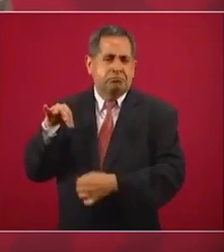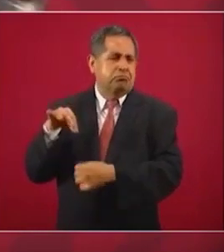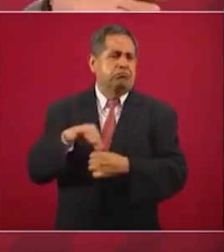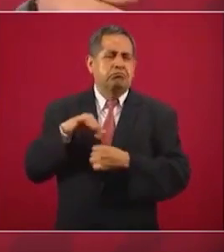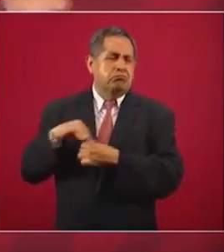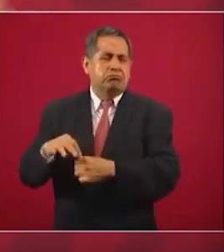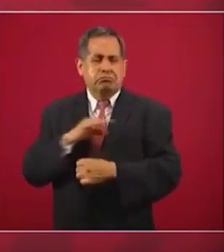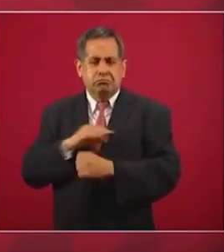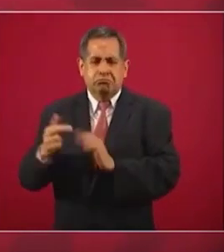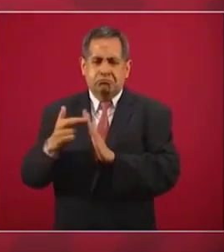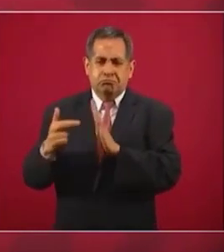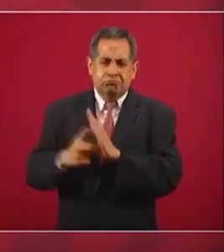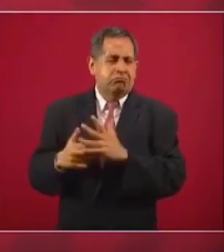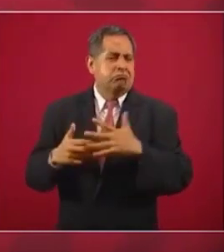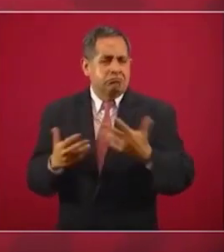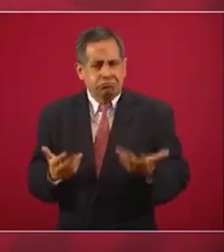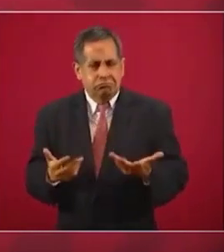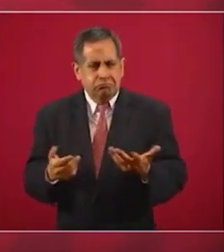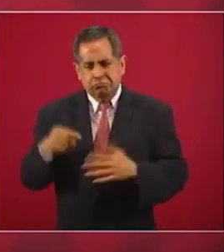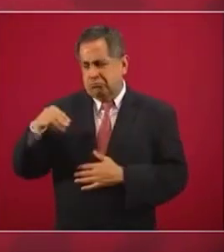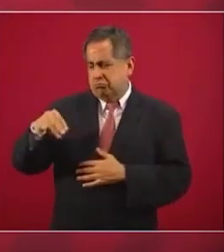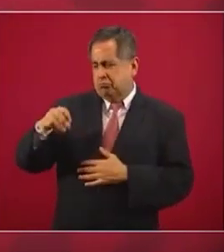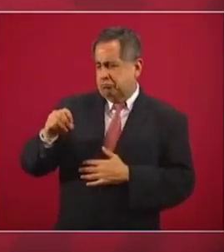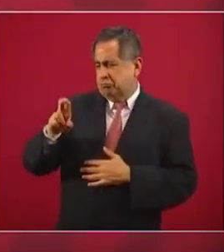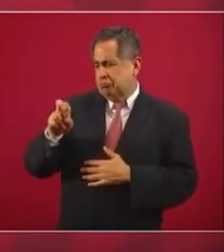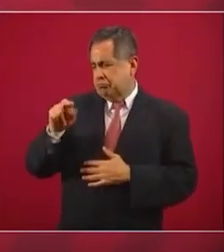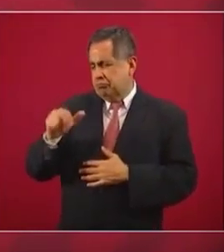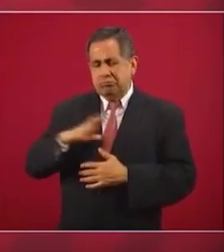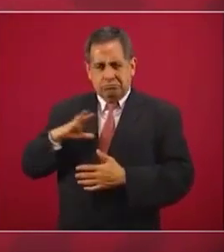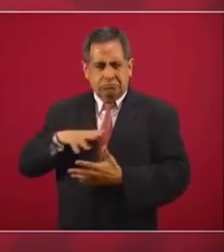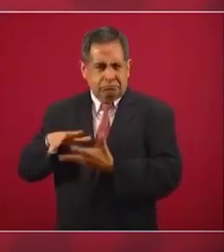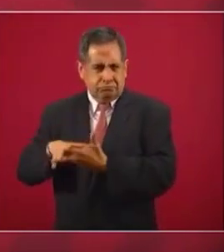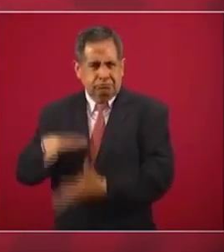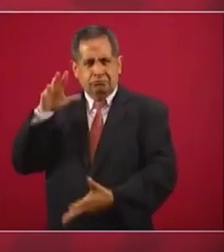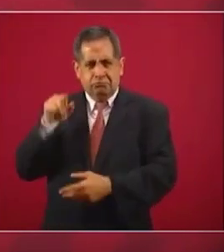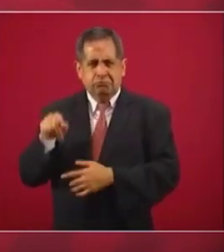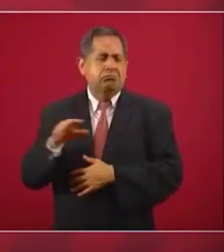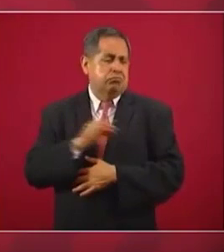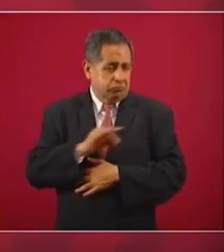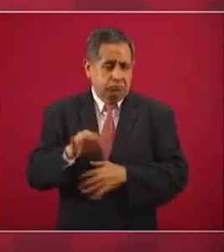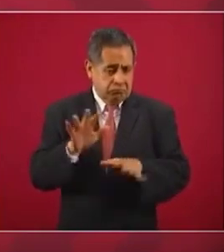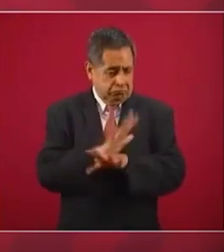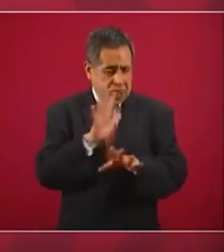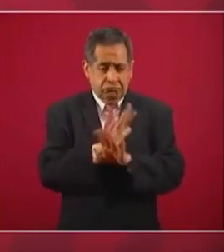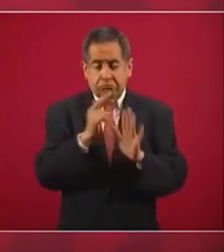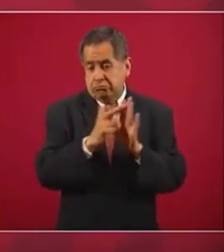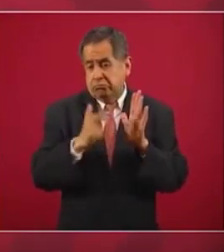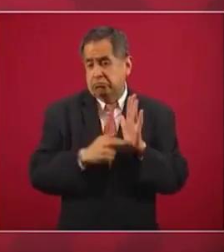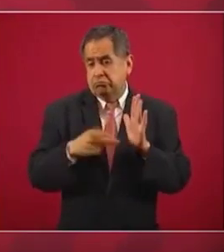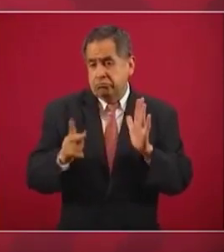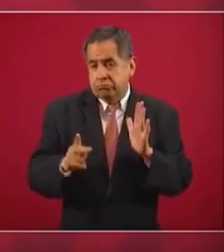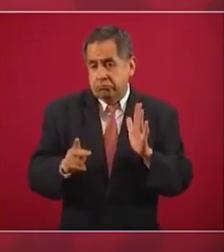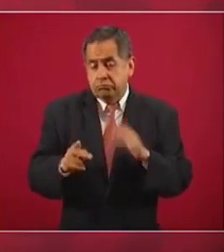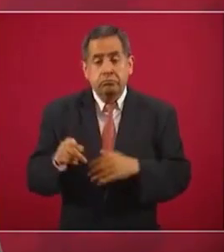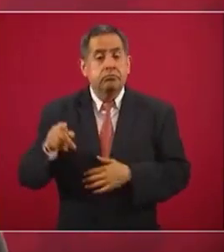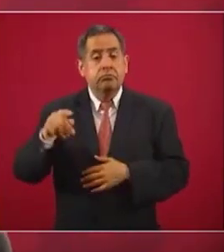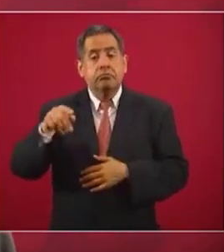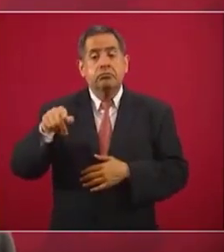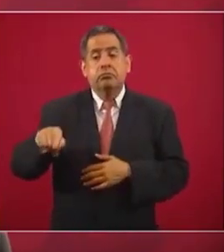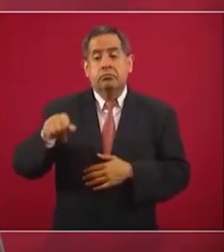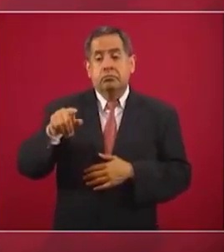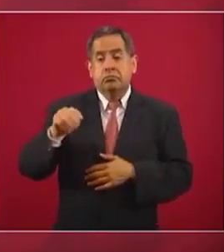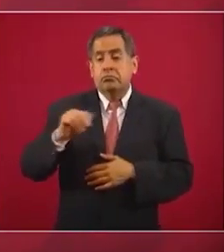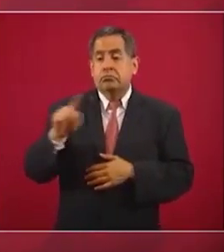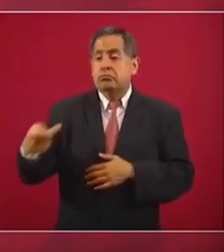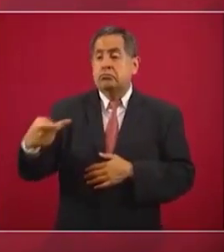Morena tiene mayoría en la Cámara de Diputados. Entonces me pidió mi opinión y dije, no,